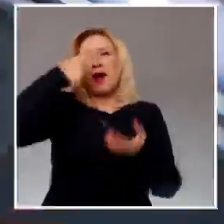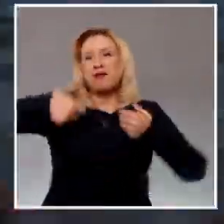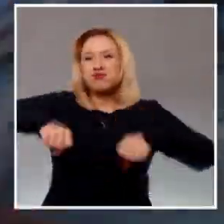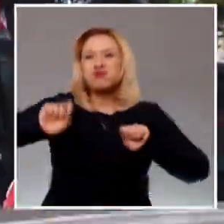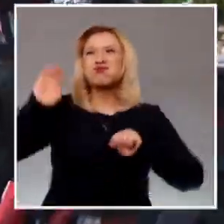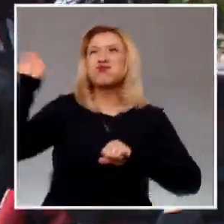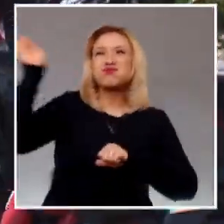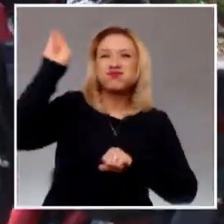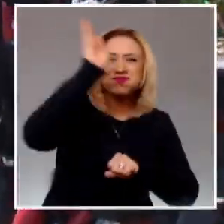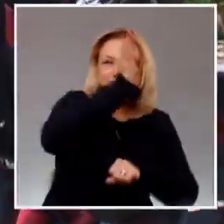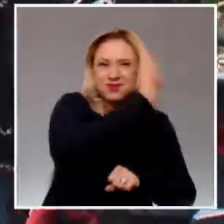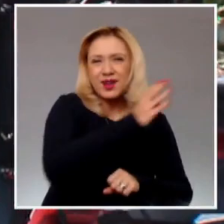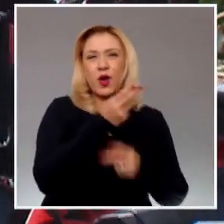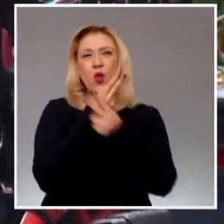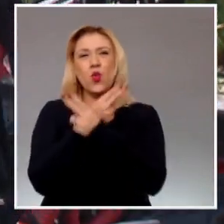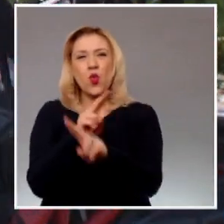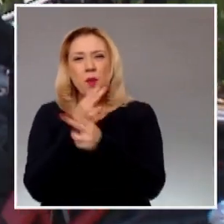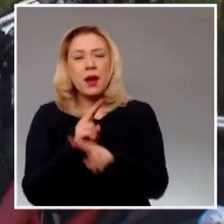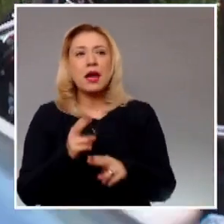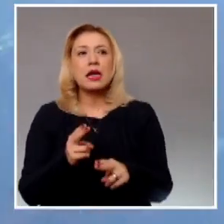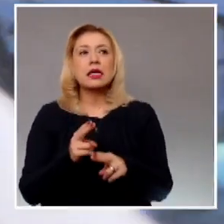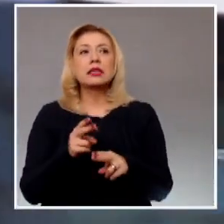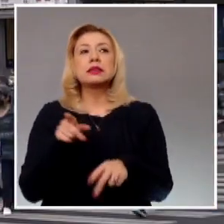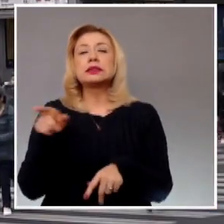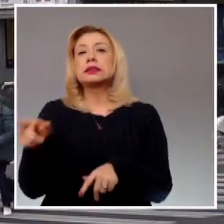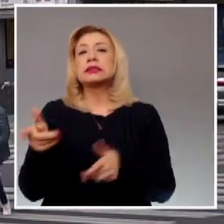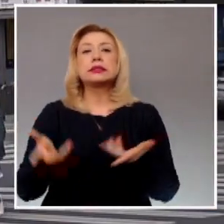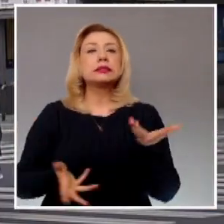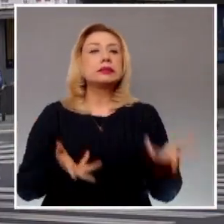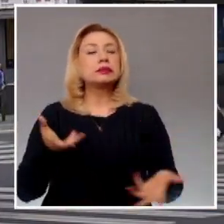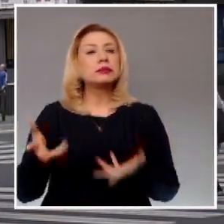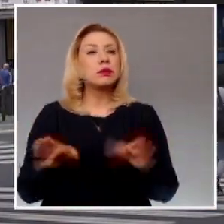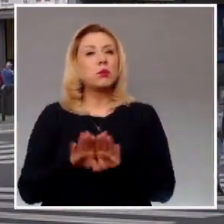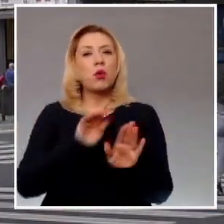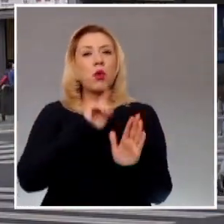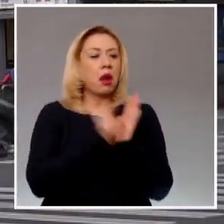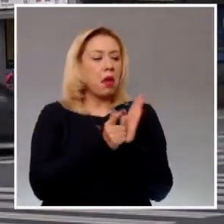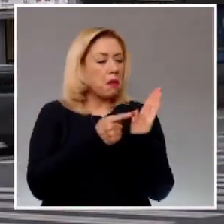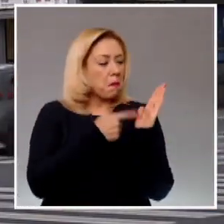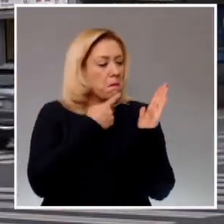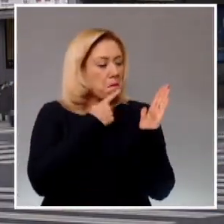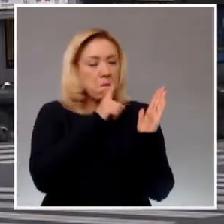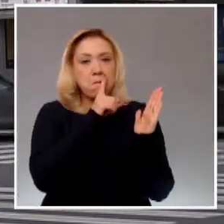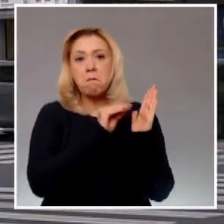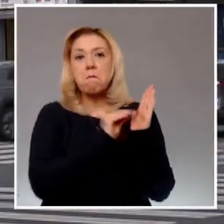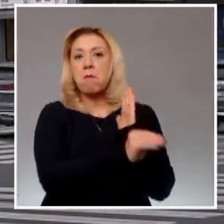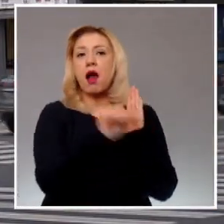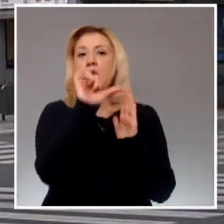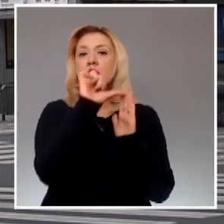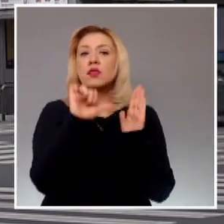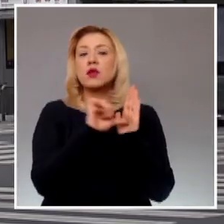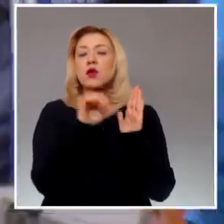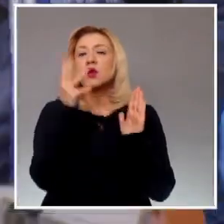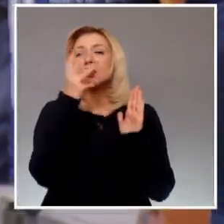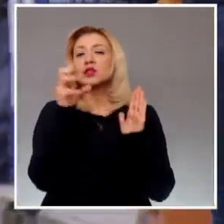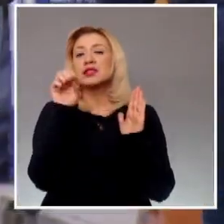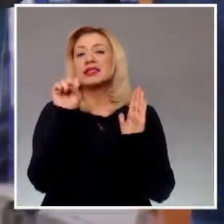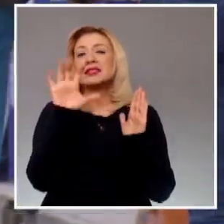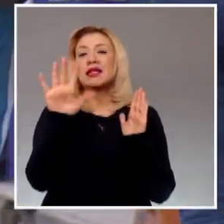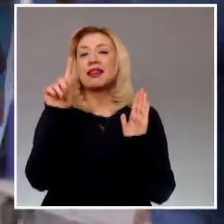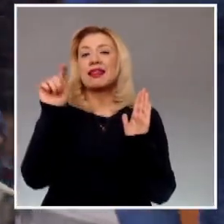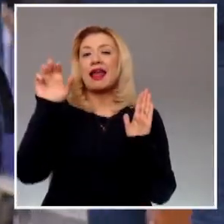carecen de interés jurídico y legítimo para impugnar el artículo 307-TER del Código Fiscal de la Ciudad de México,